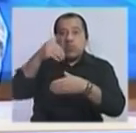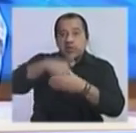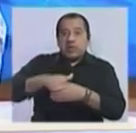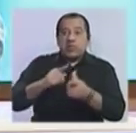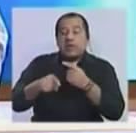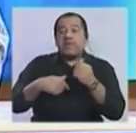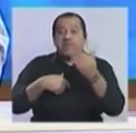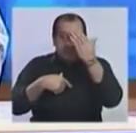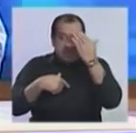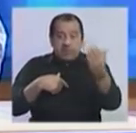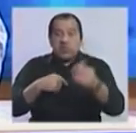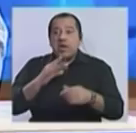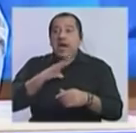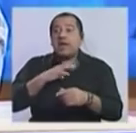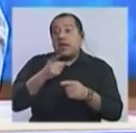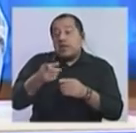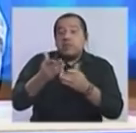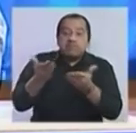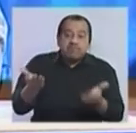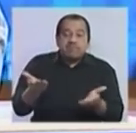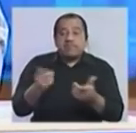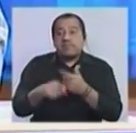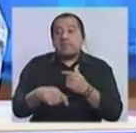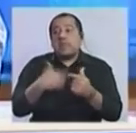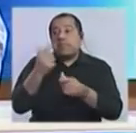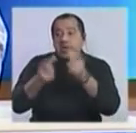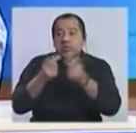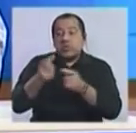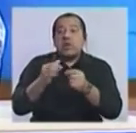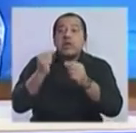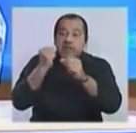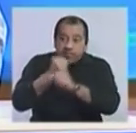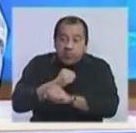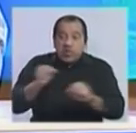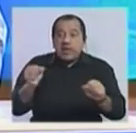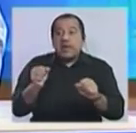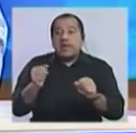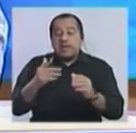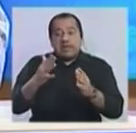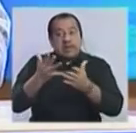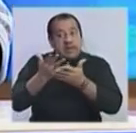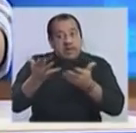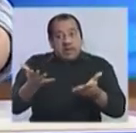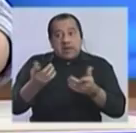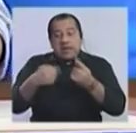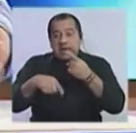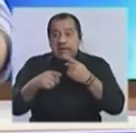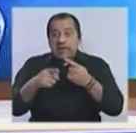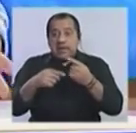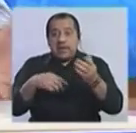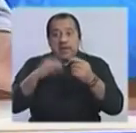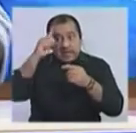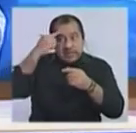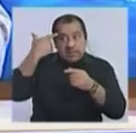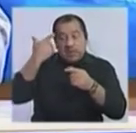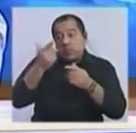Bueno, yo creo que ahí también hay un margen de gente que es factible que vea en la calle Pou que